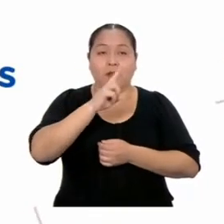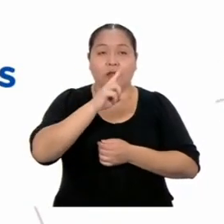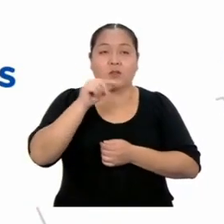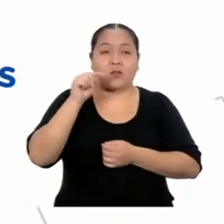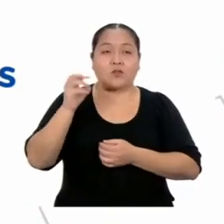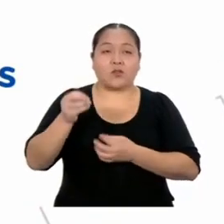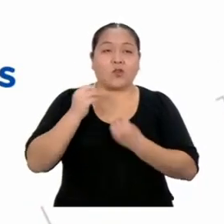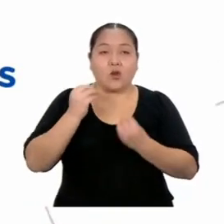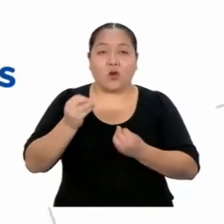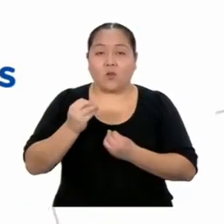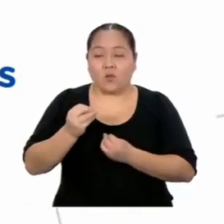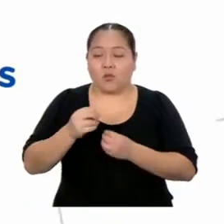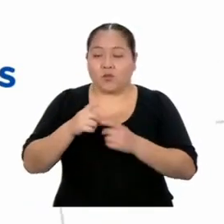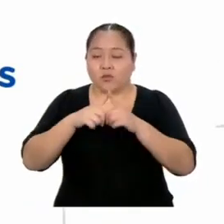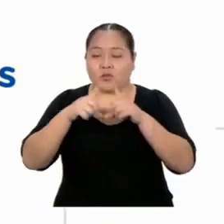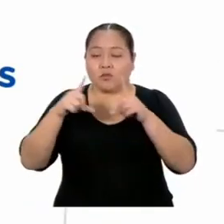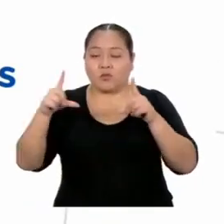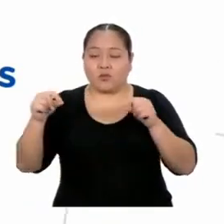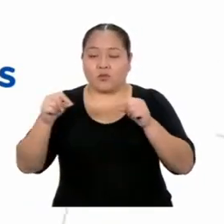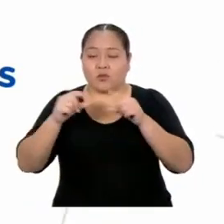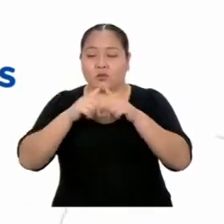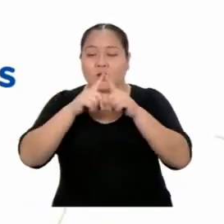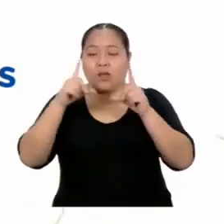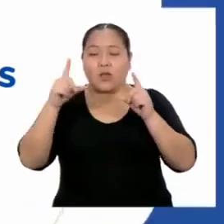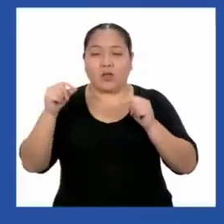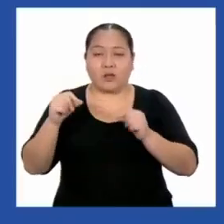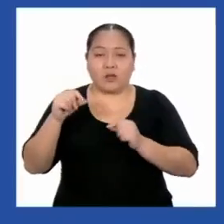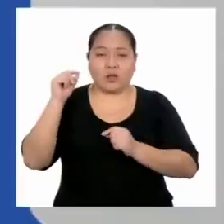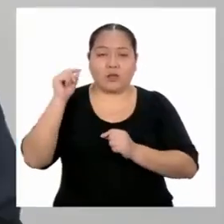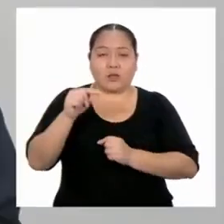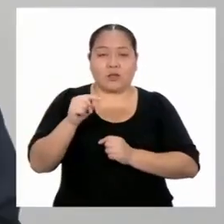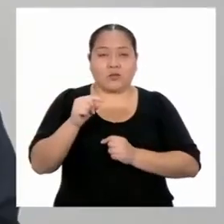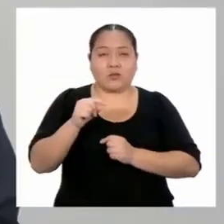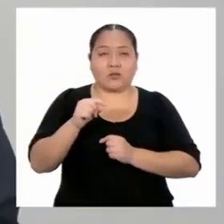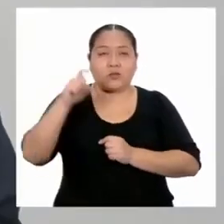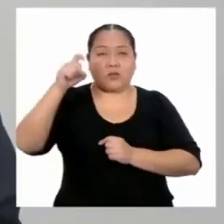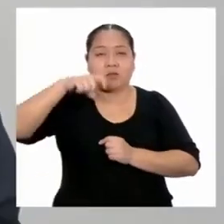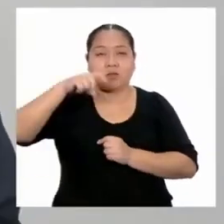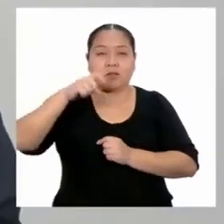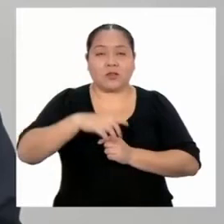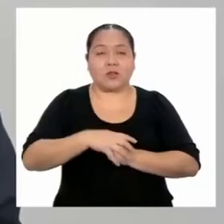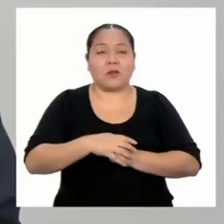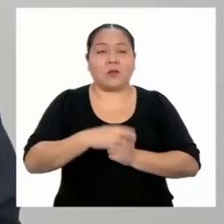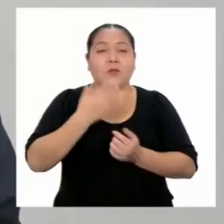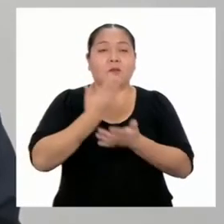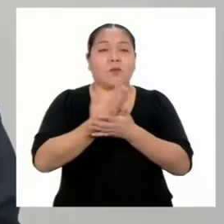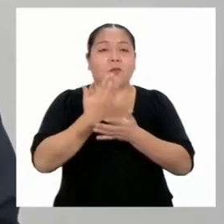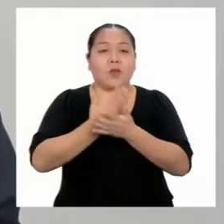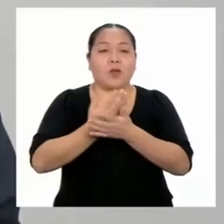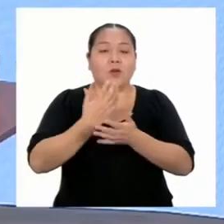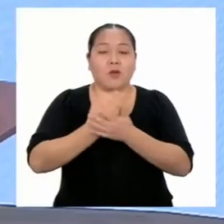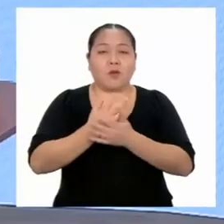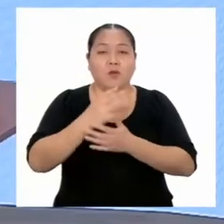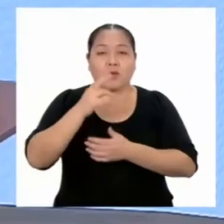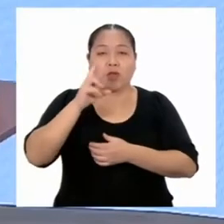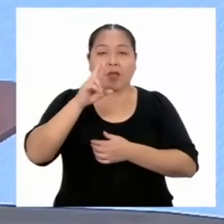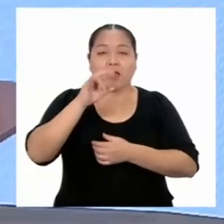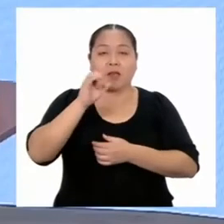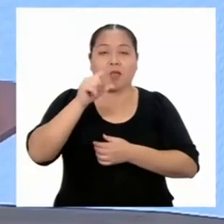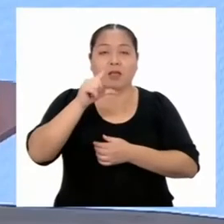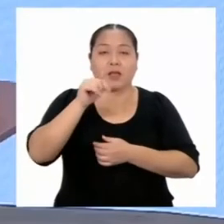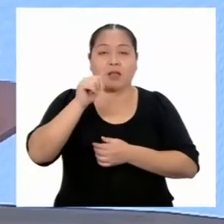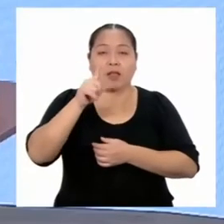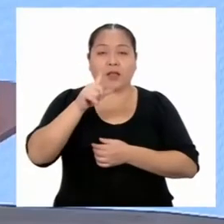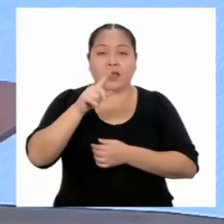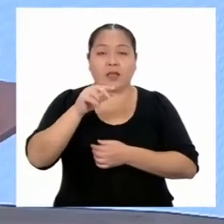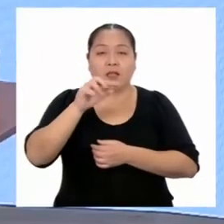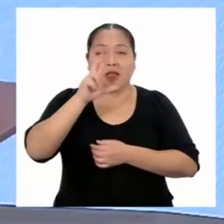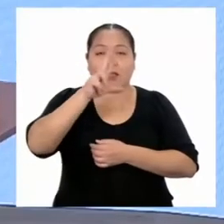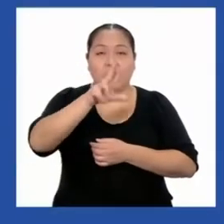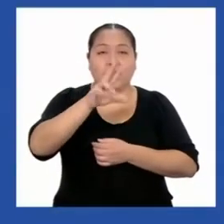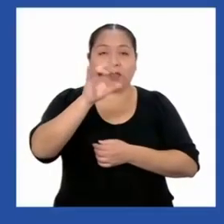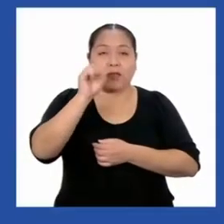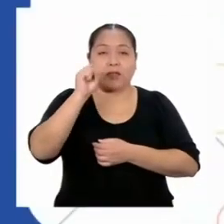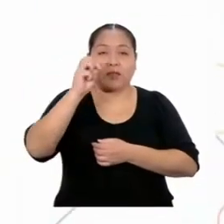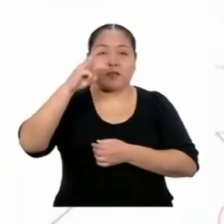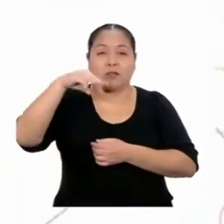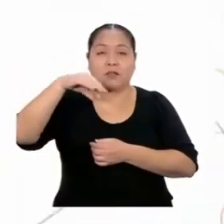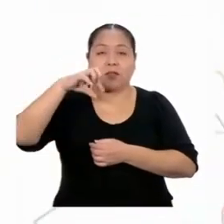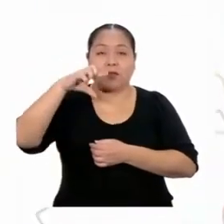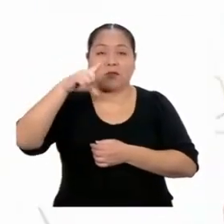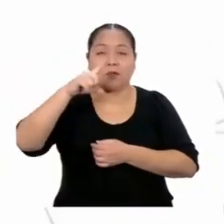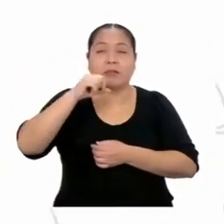conocer cuántos ladrillos necesitará mi abuelo? Prueba con una regla de 3 simple. ¡Ay, es cierto!